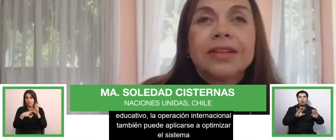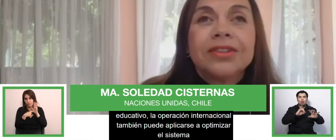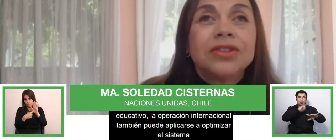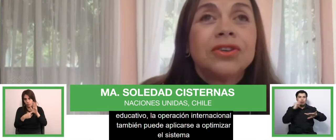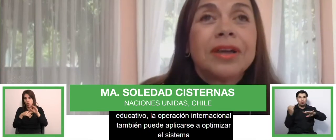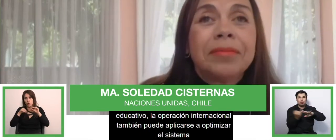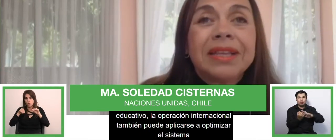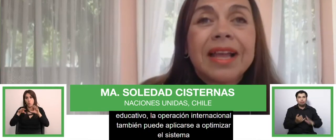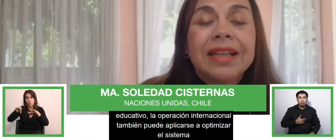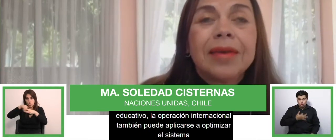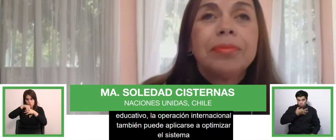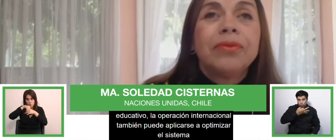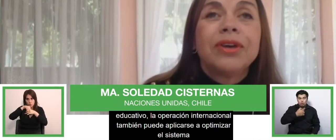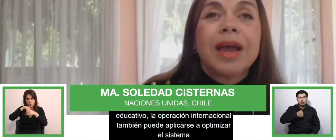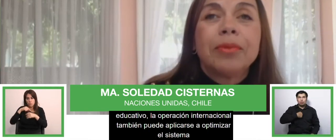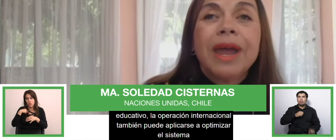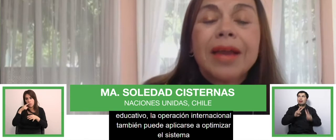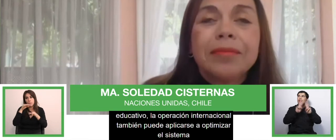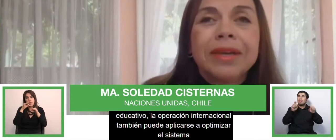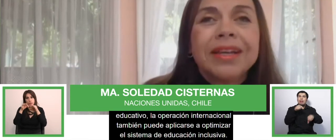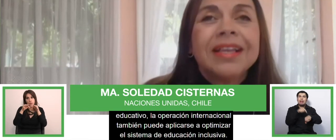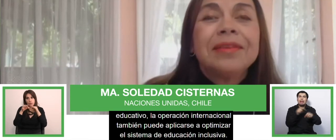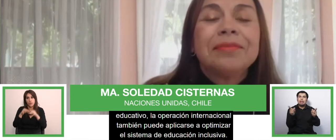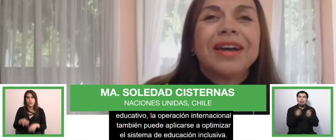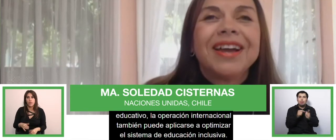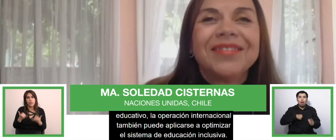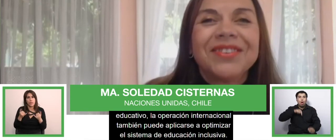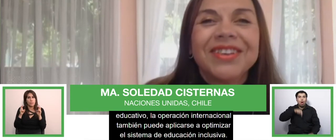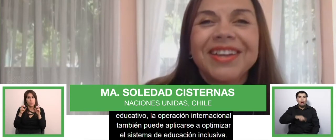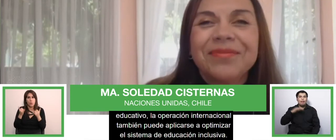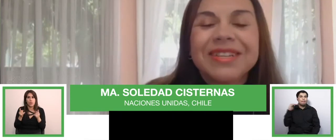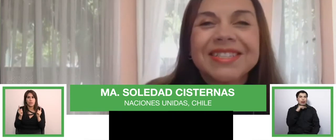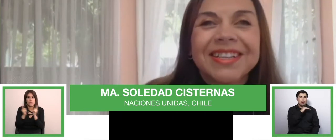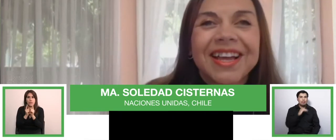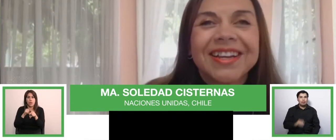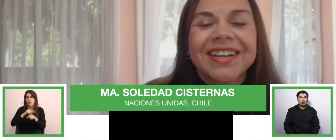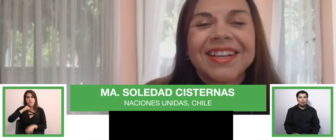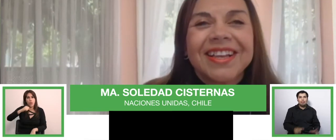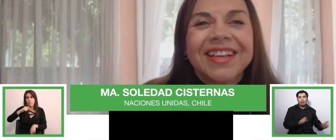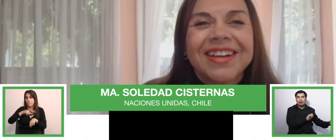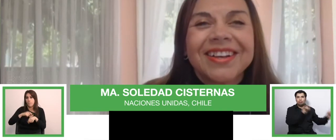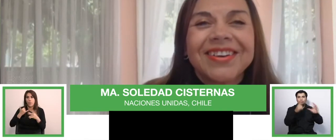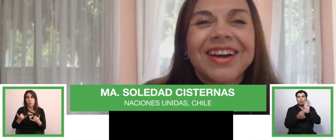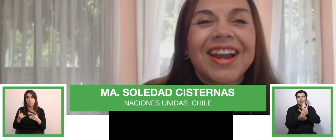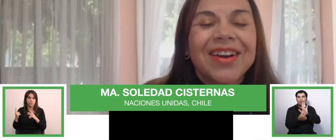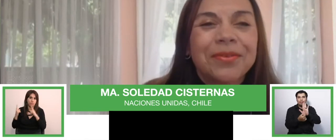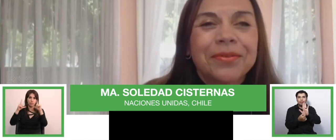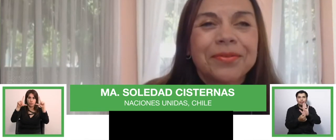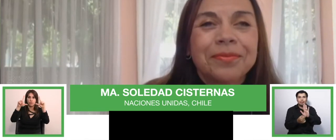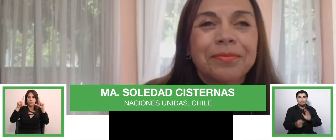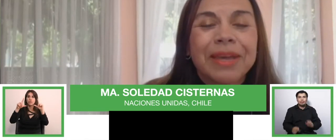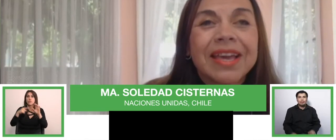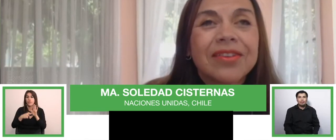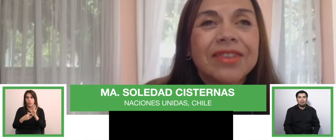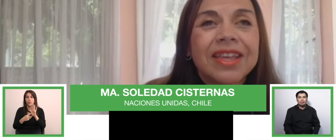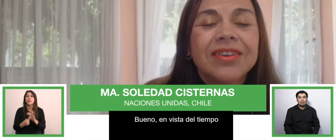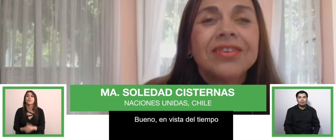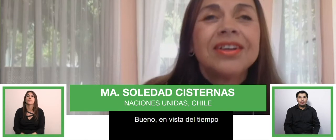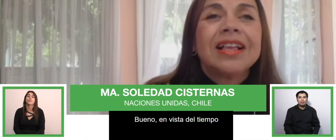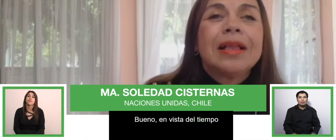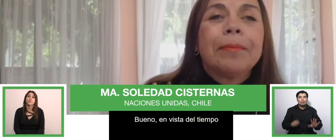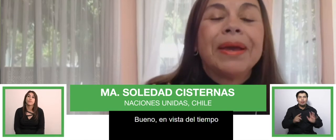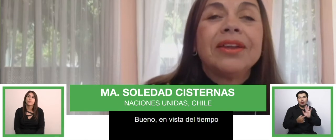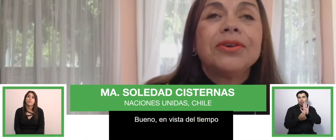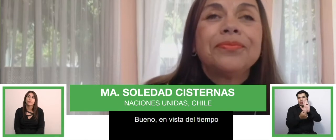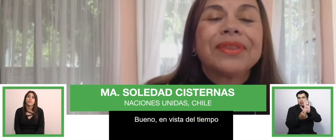yo en vista del tiempo voy a apurarme para poder presentar, ojalá, un pequeño video,